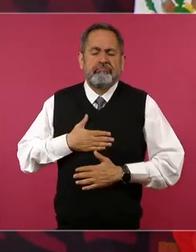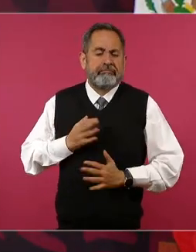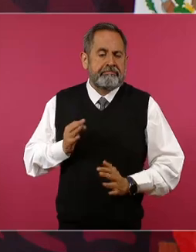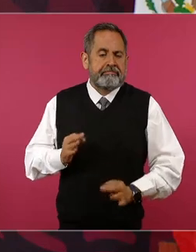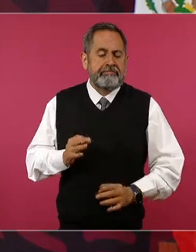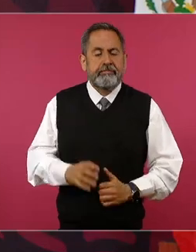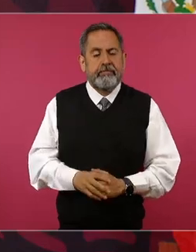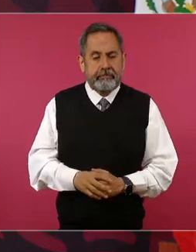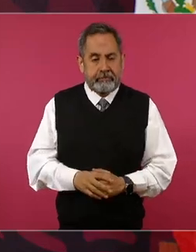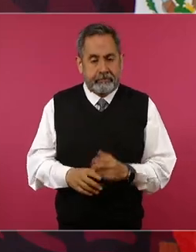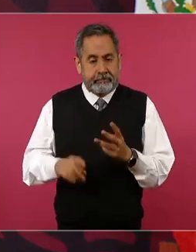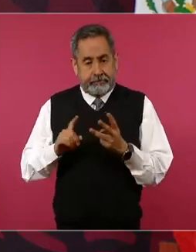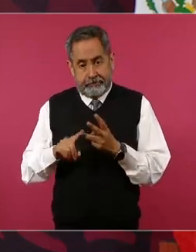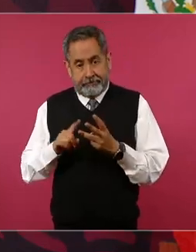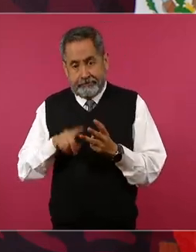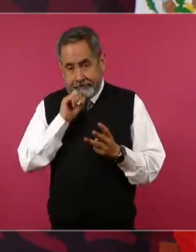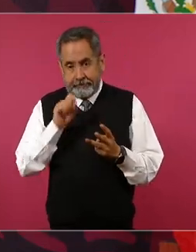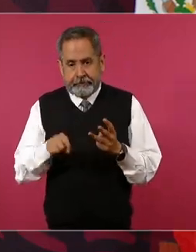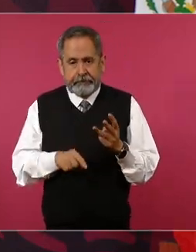y tercero